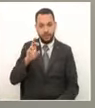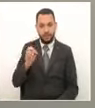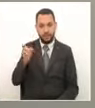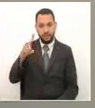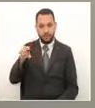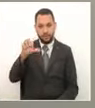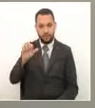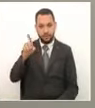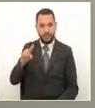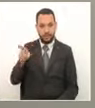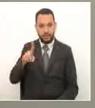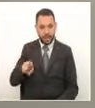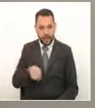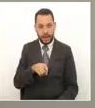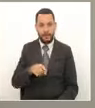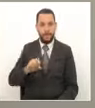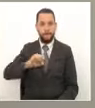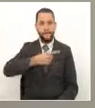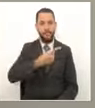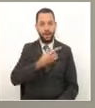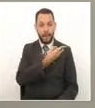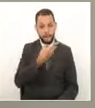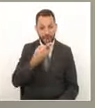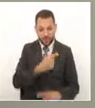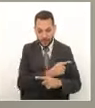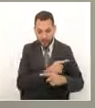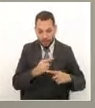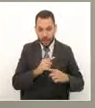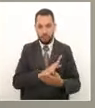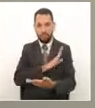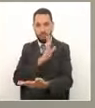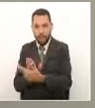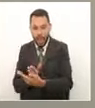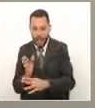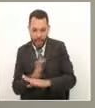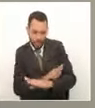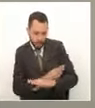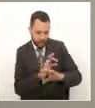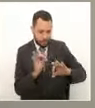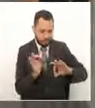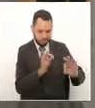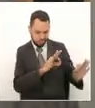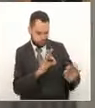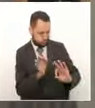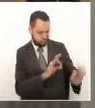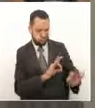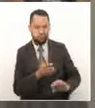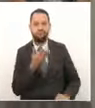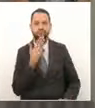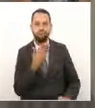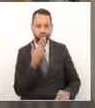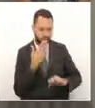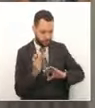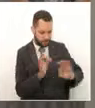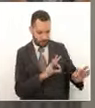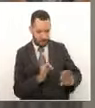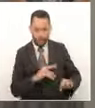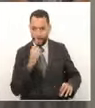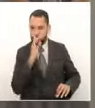última semana de febrero y la primera semana de marzo el departamento se venía preparando mucho y la nación